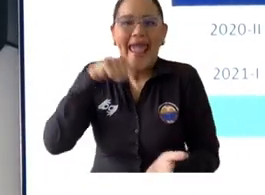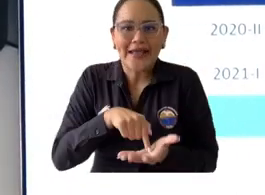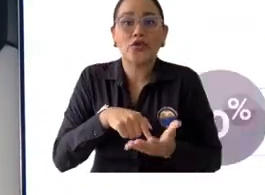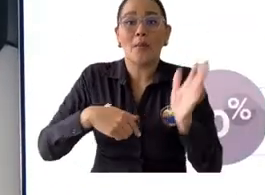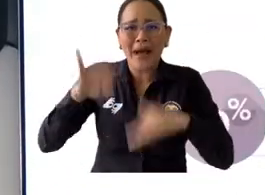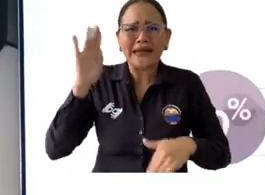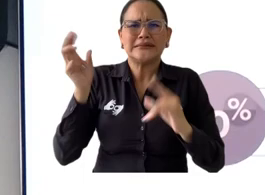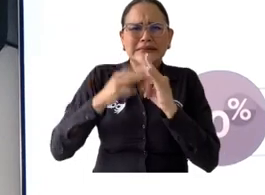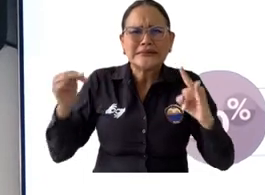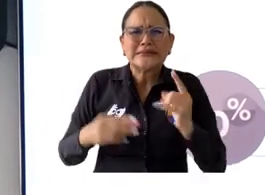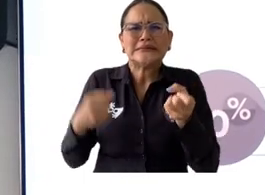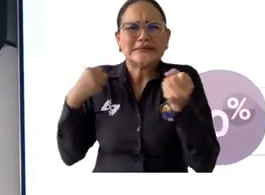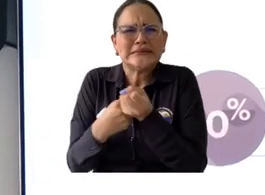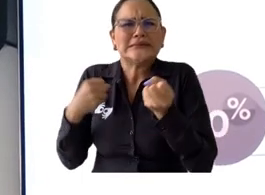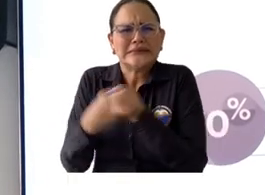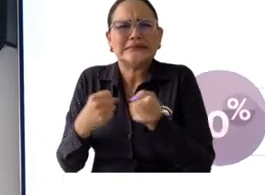familia.